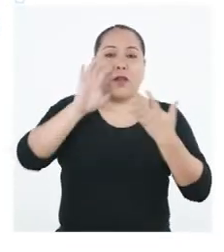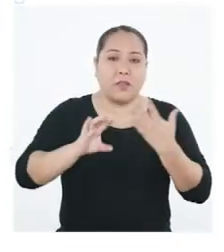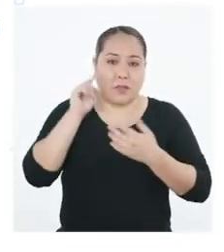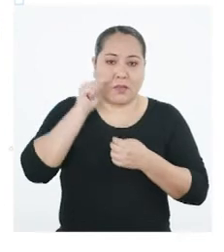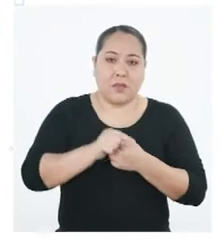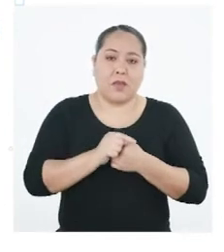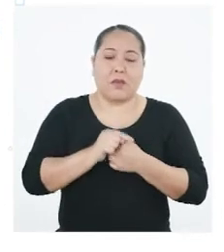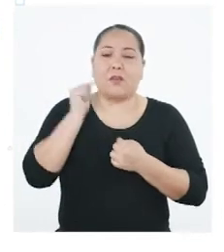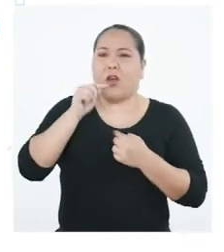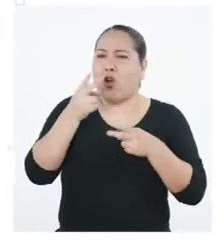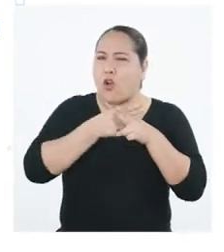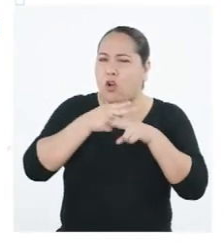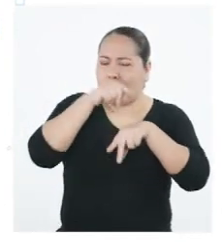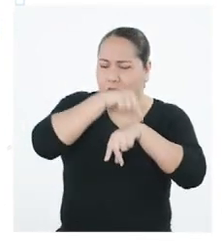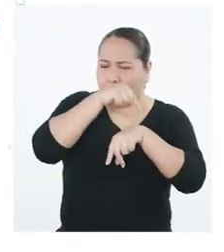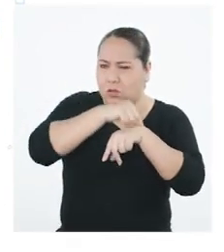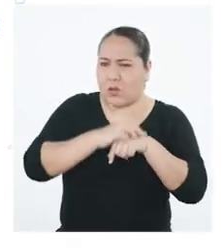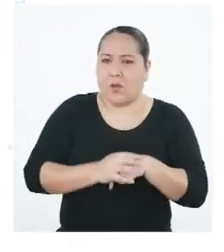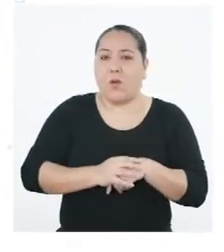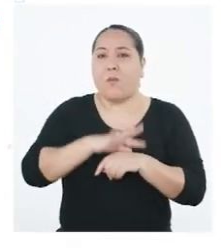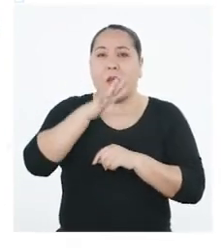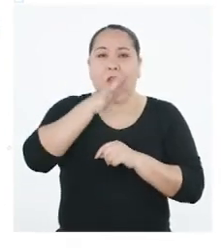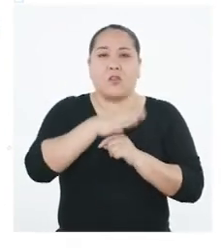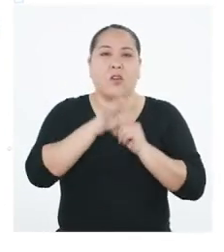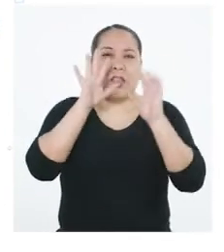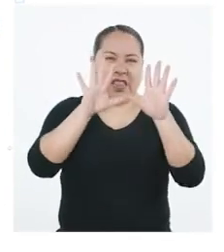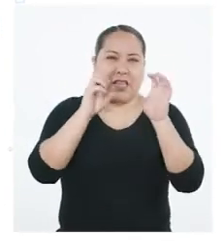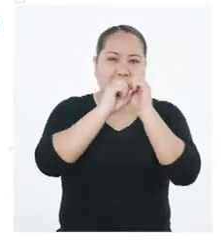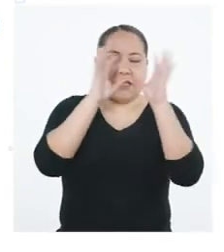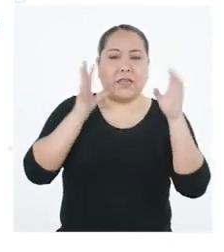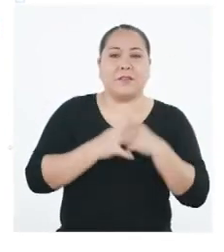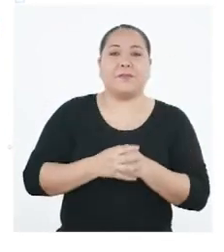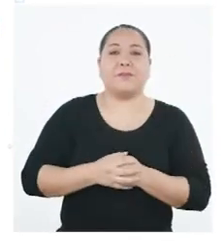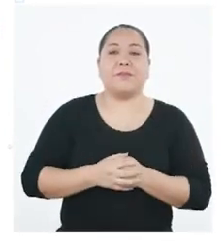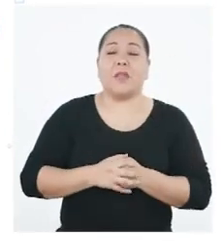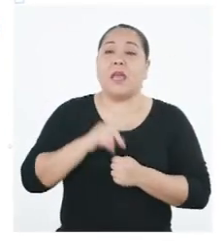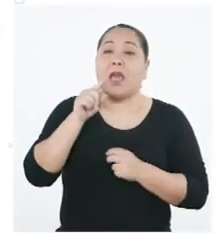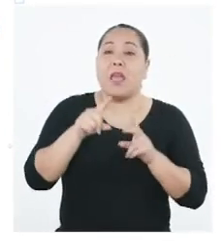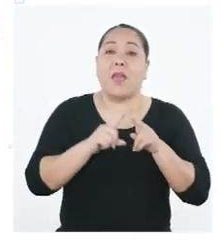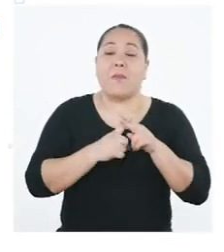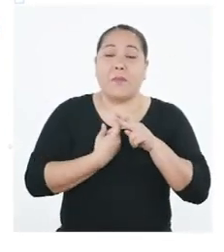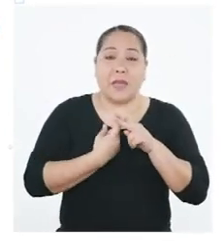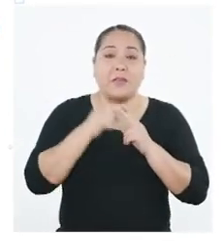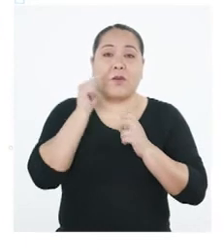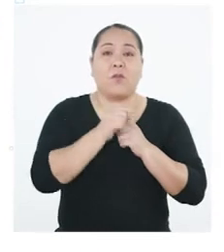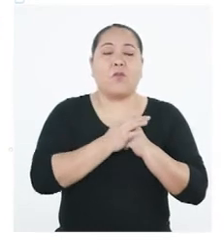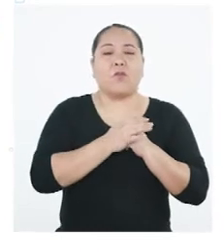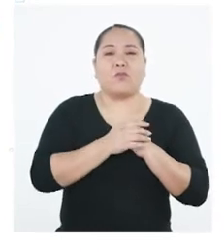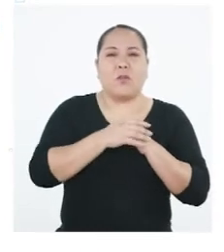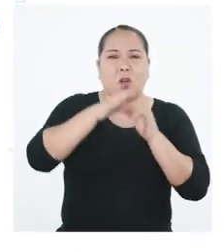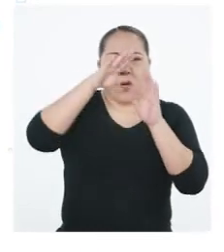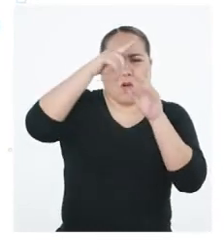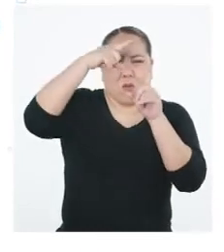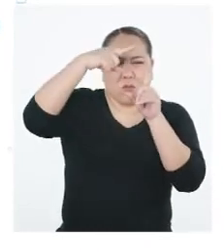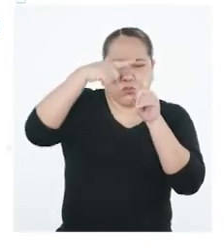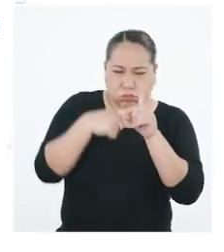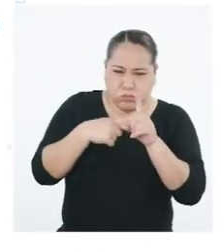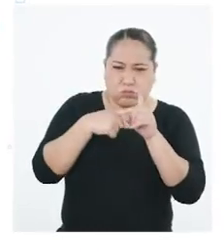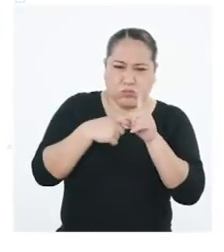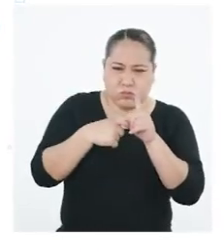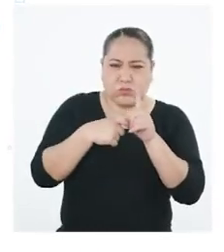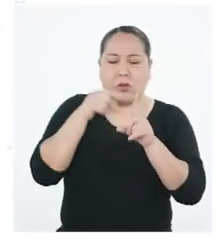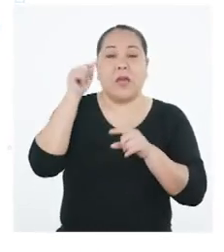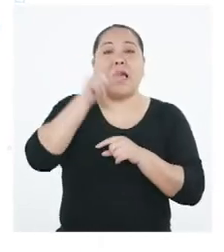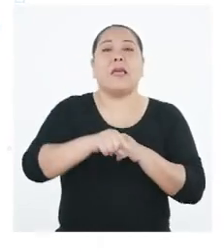por ser de corta duración, promedio 10 días. Se origina por una caída brusca de la temperatura.